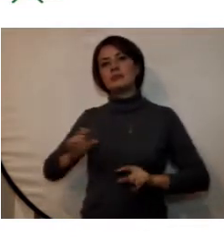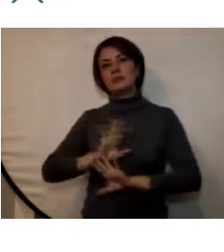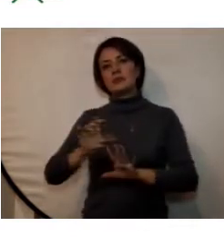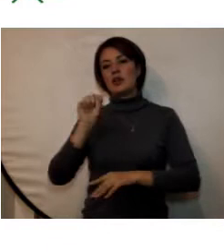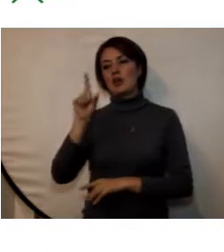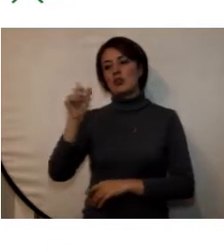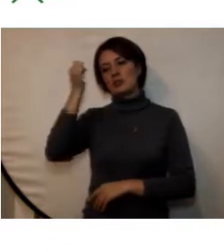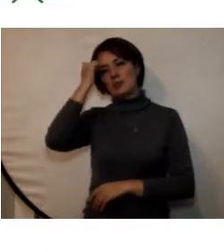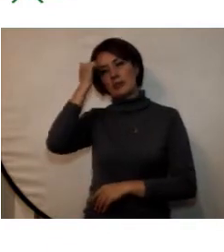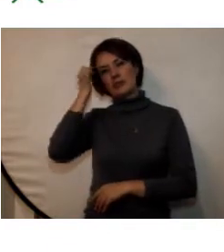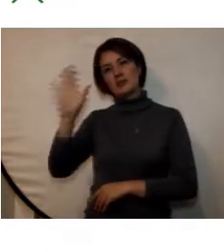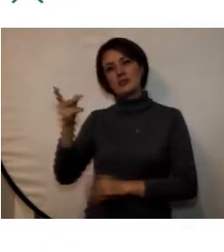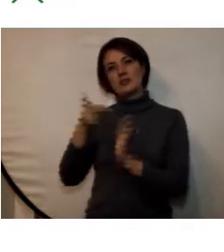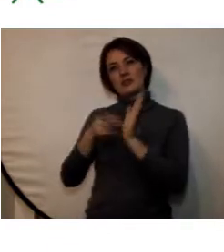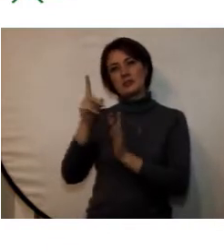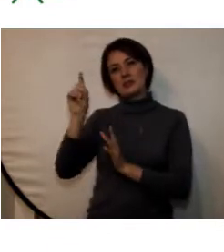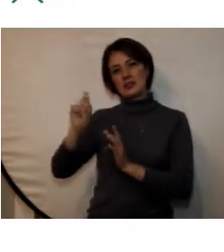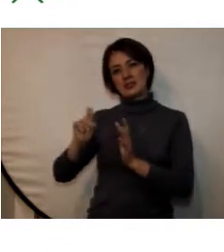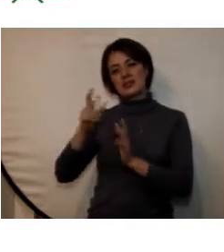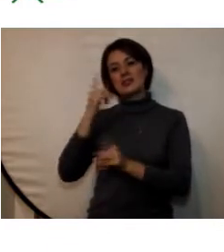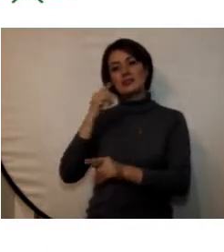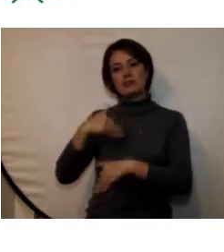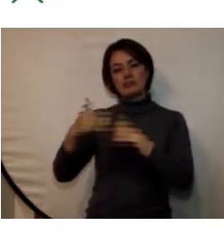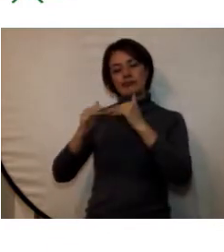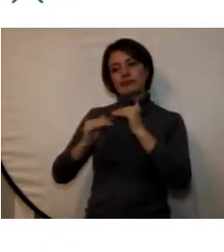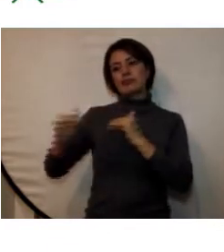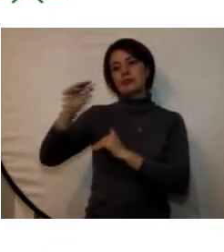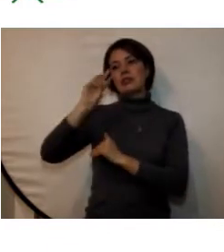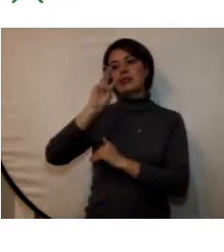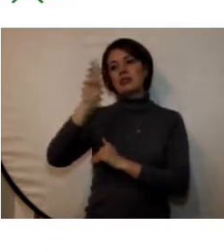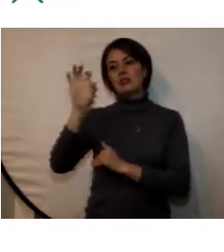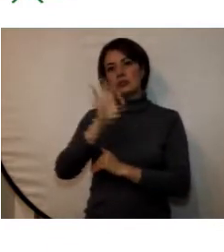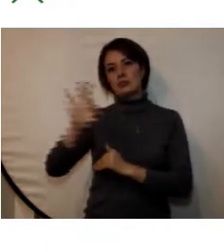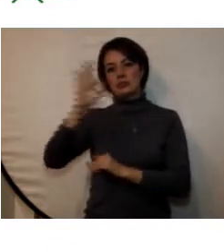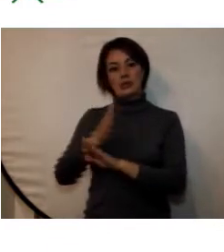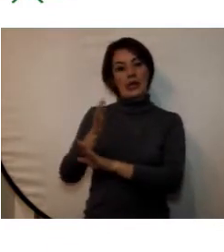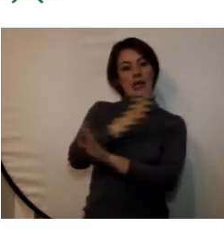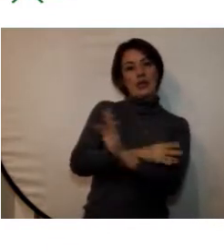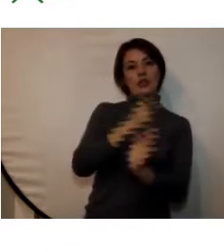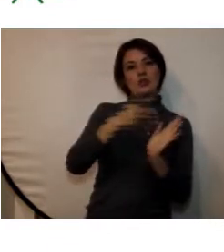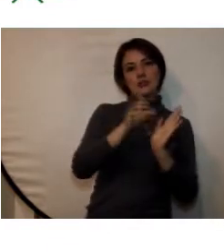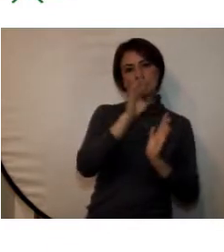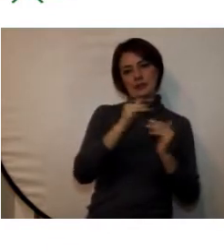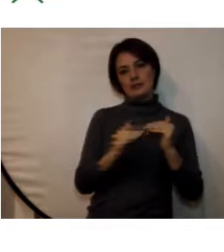docentes en el año 2016 evidenciando un incremento del 38% con respecto al año anterior